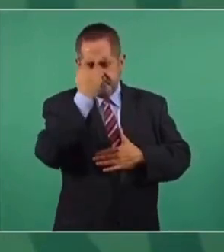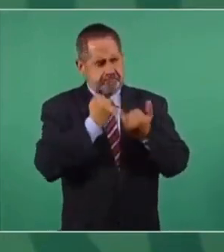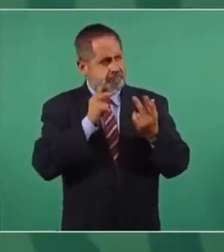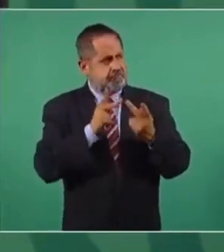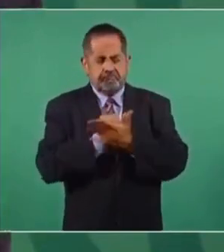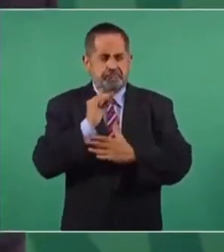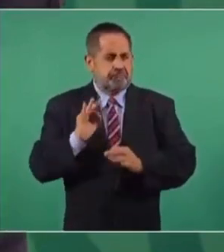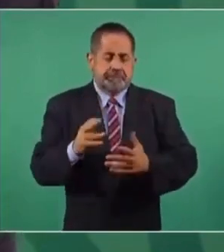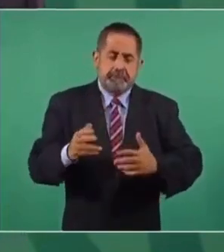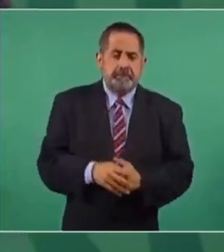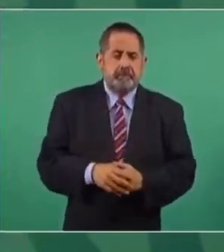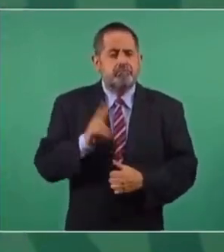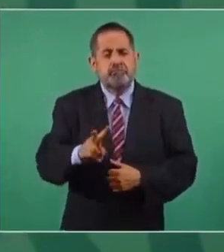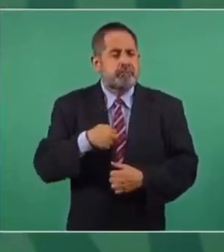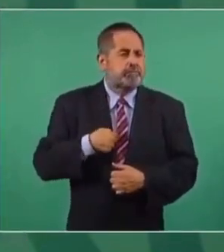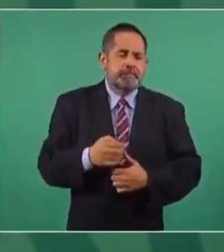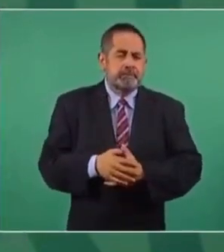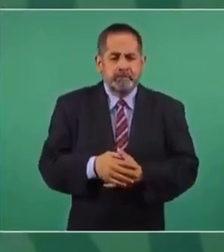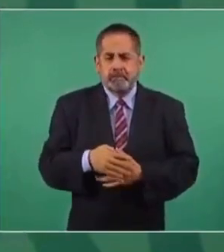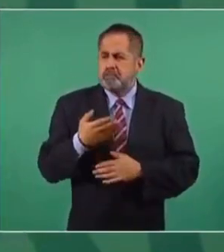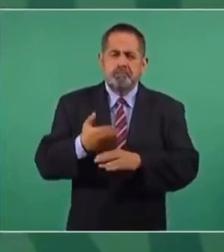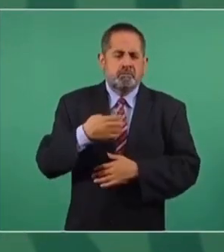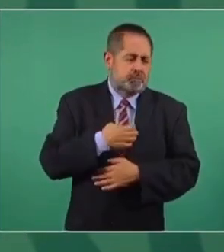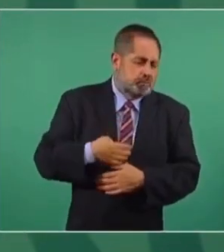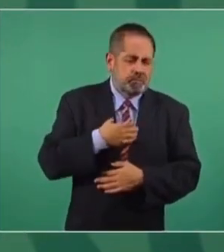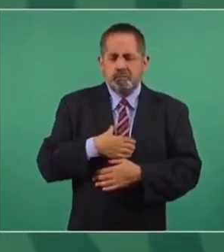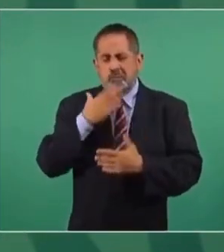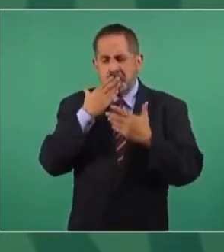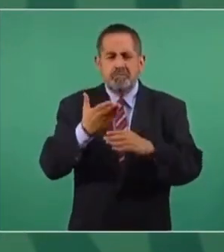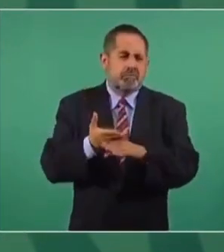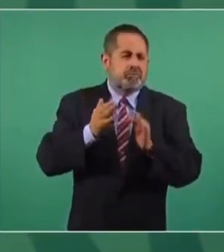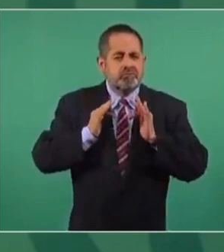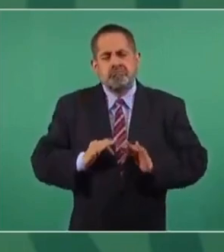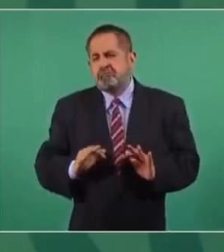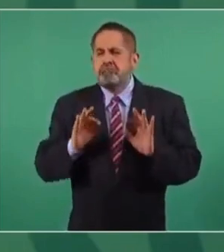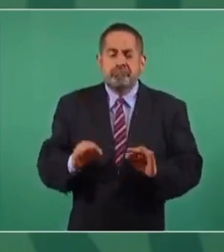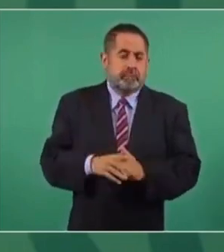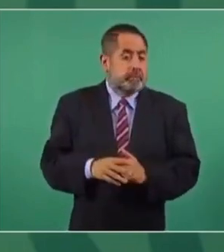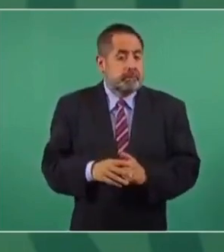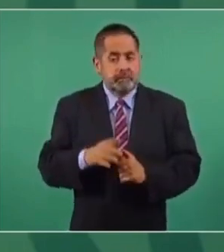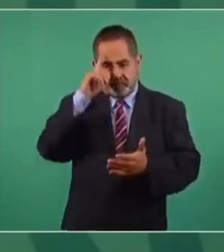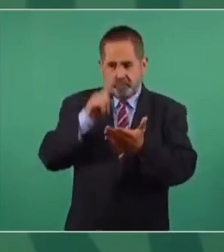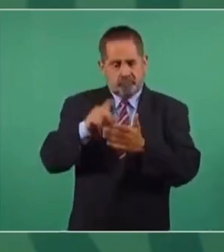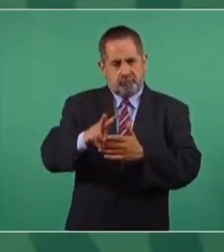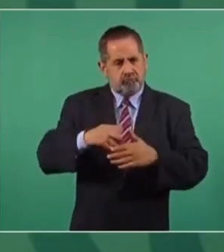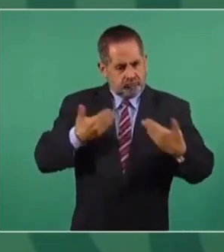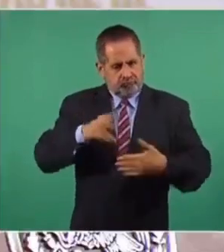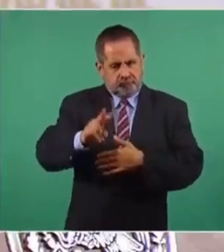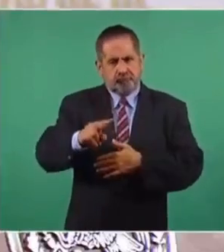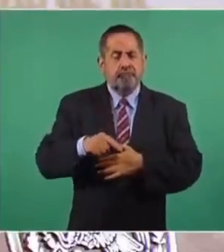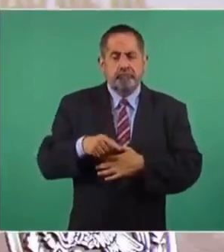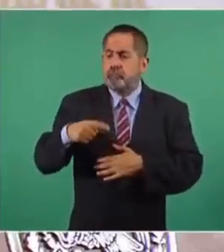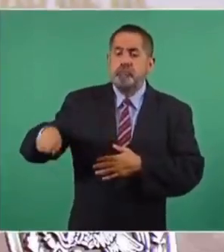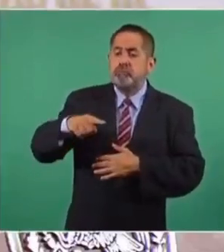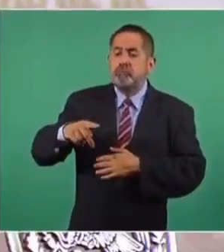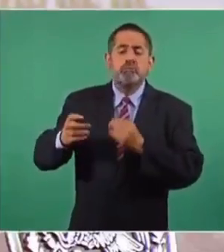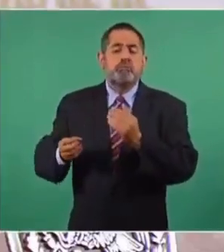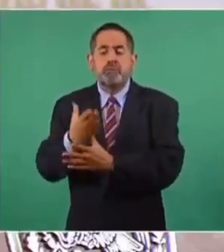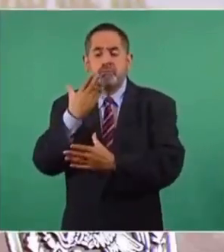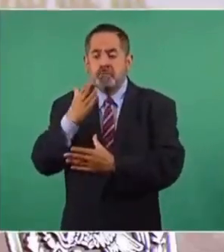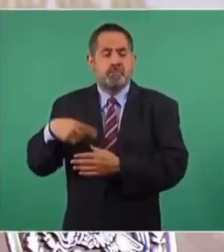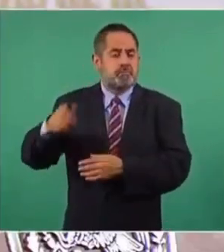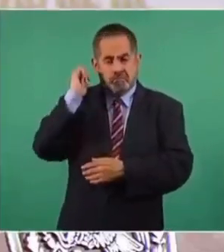De modo que estoy bastante contento, tranquilo, satisfecho y creo, lo digo de manera sincera, que le va a ir muy bien